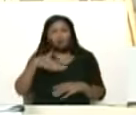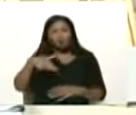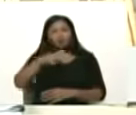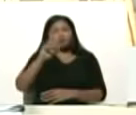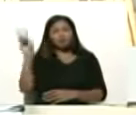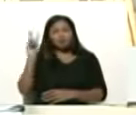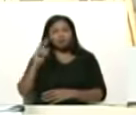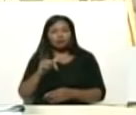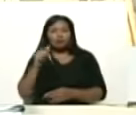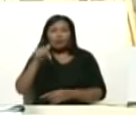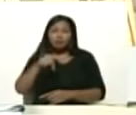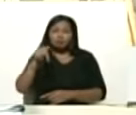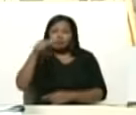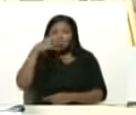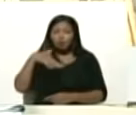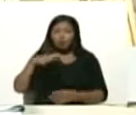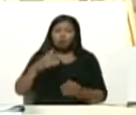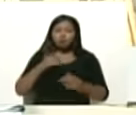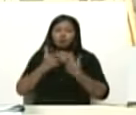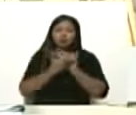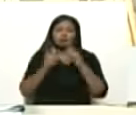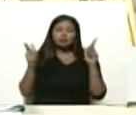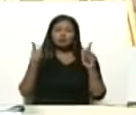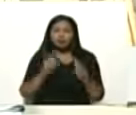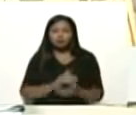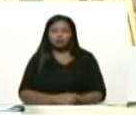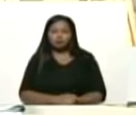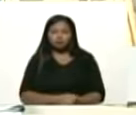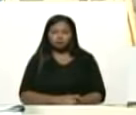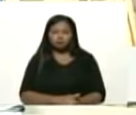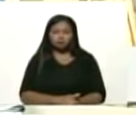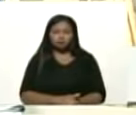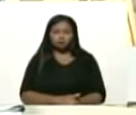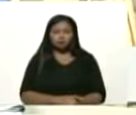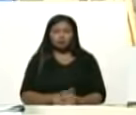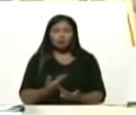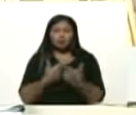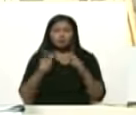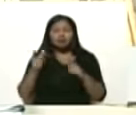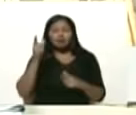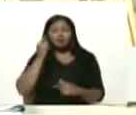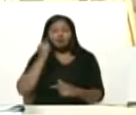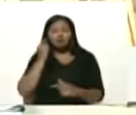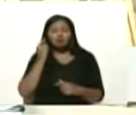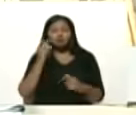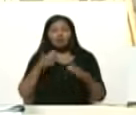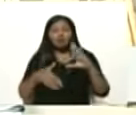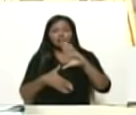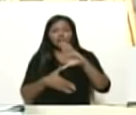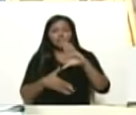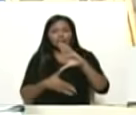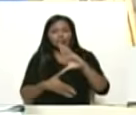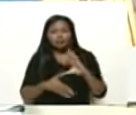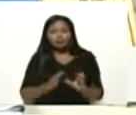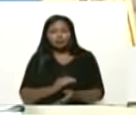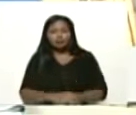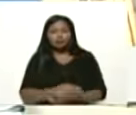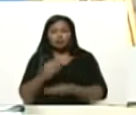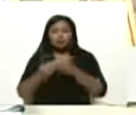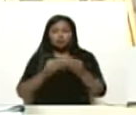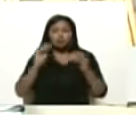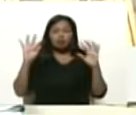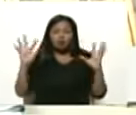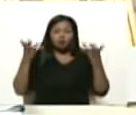Venezuela este es el pueblo de los libertadores y de las libertadoras de América que hizo la